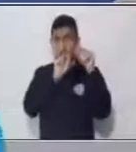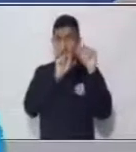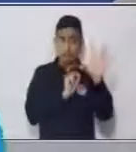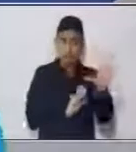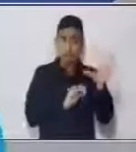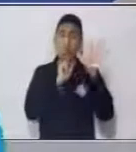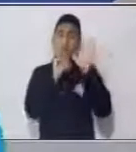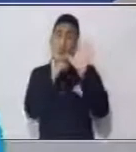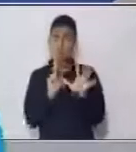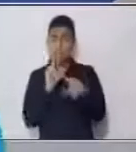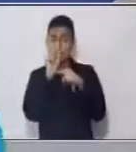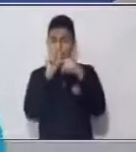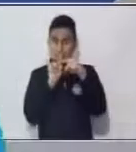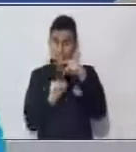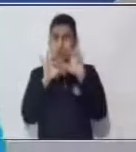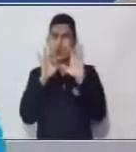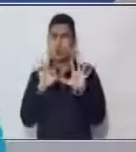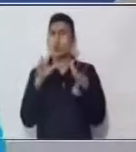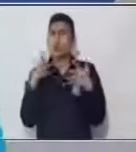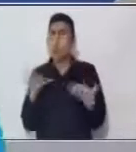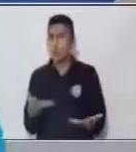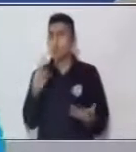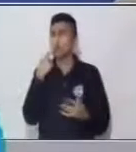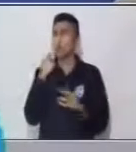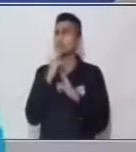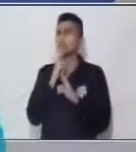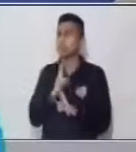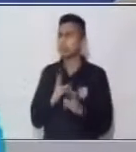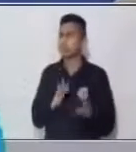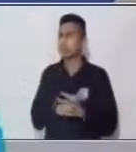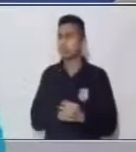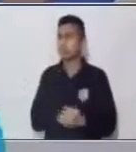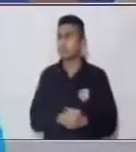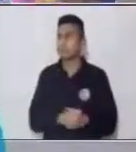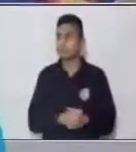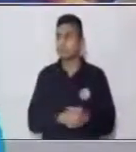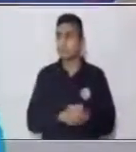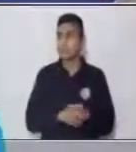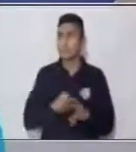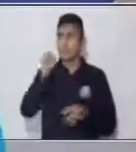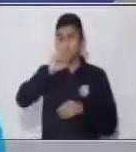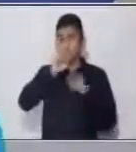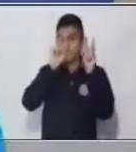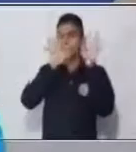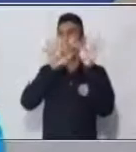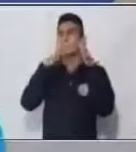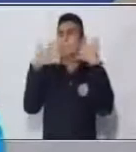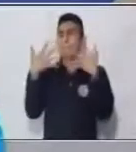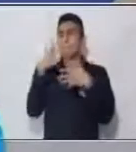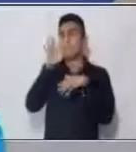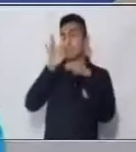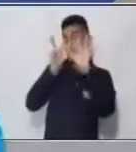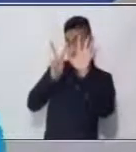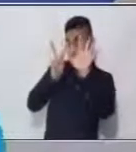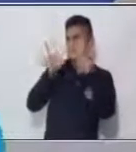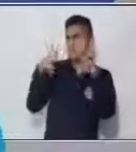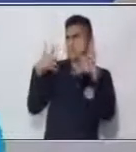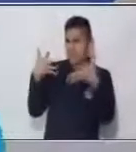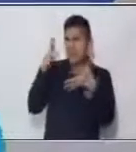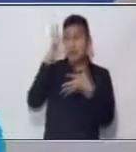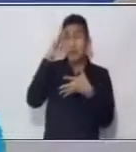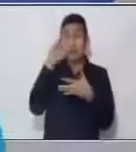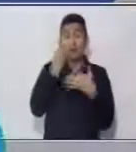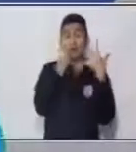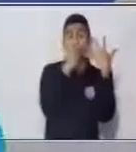56. Pensemos. Muy bien, sería el número 7. ¿Por qué? Porque